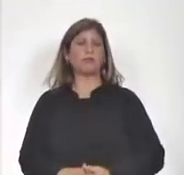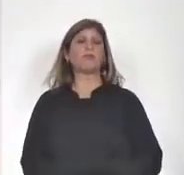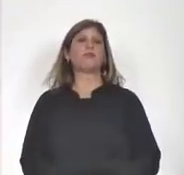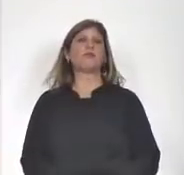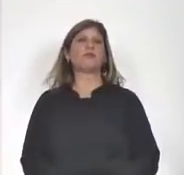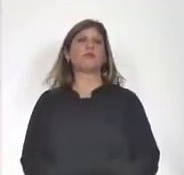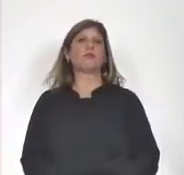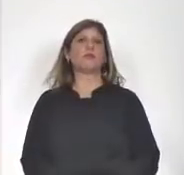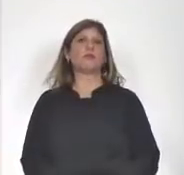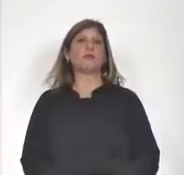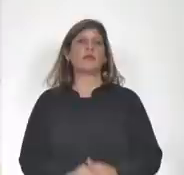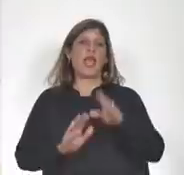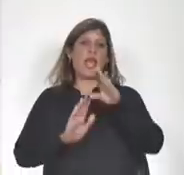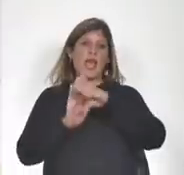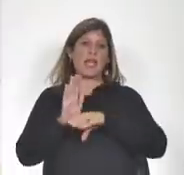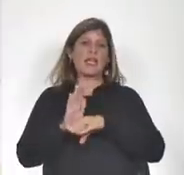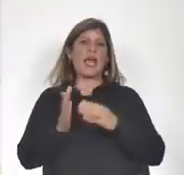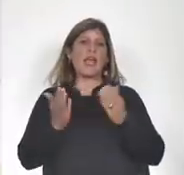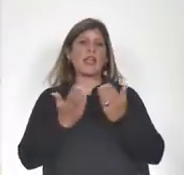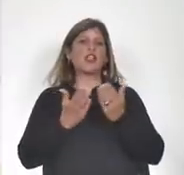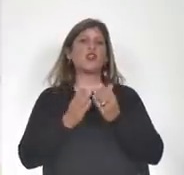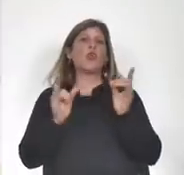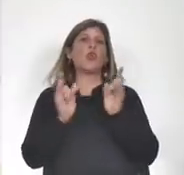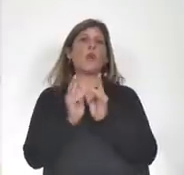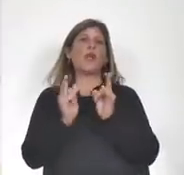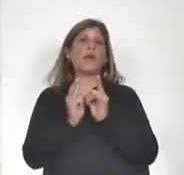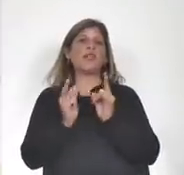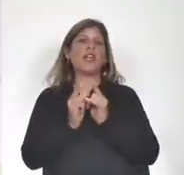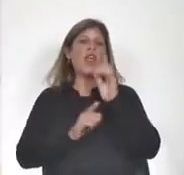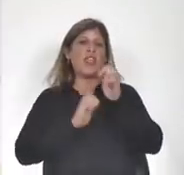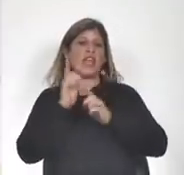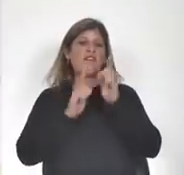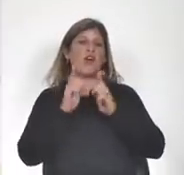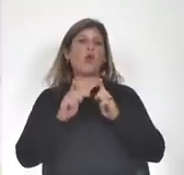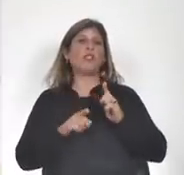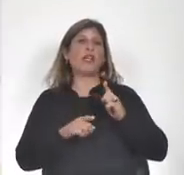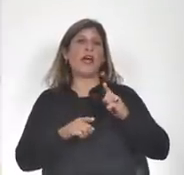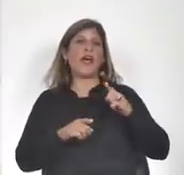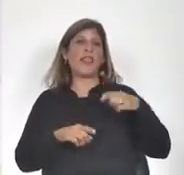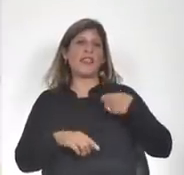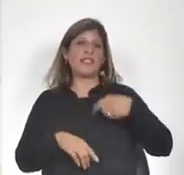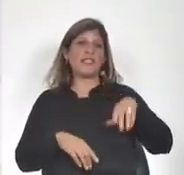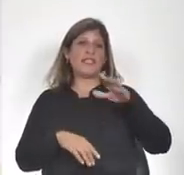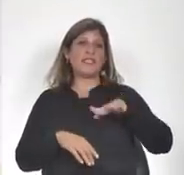El programa de estudios parlamentarios de la Facultad de Ciencias Sociales de la Universidad de la República